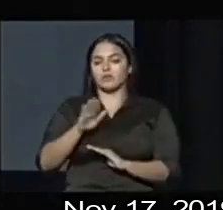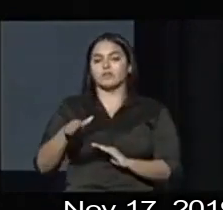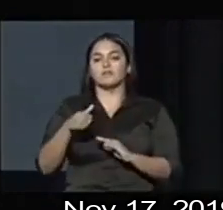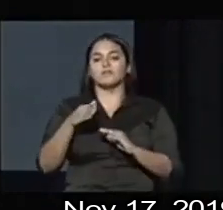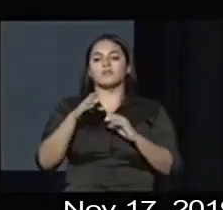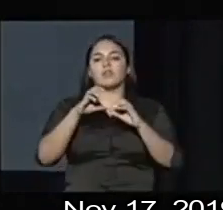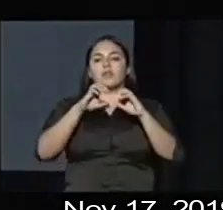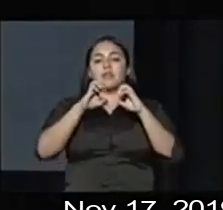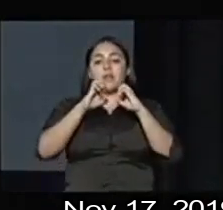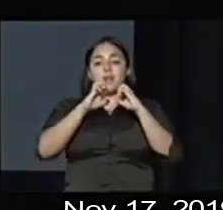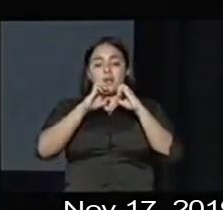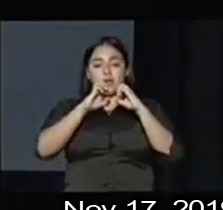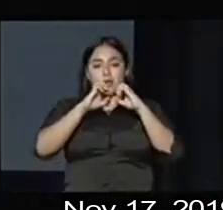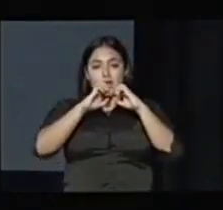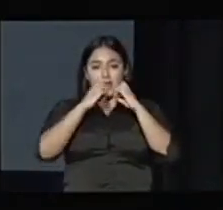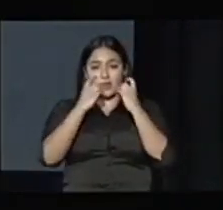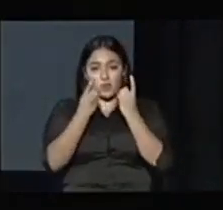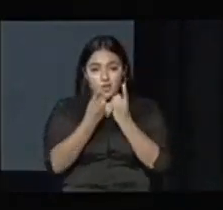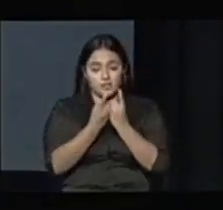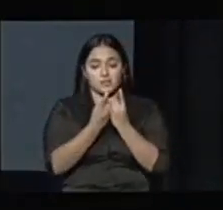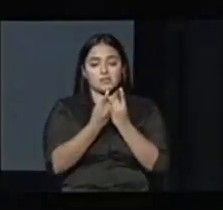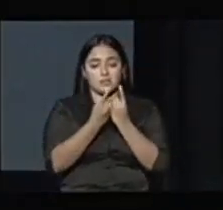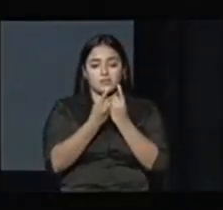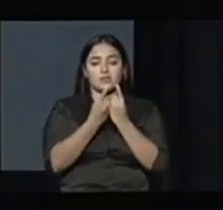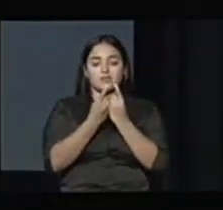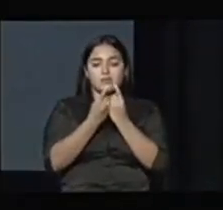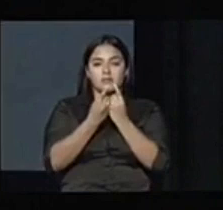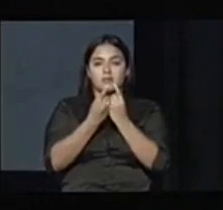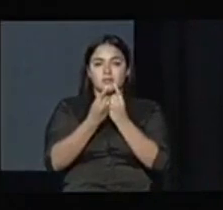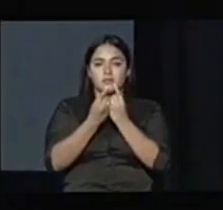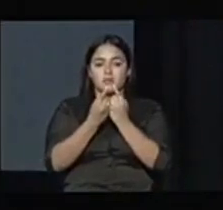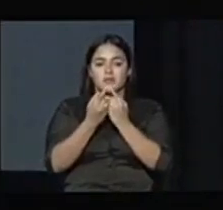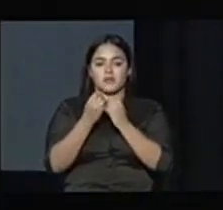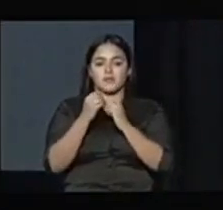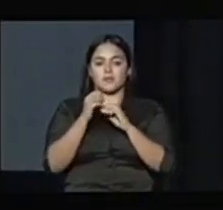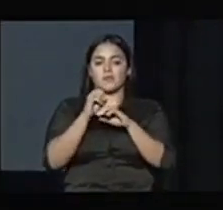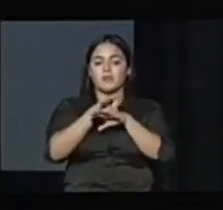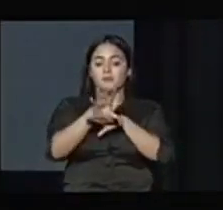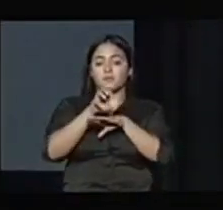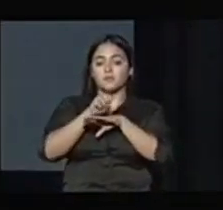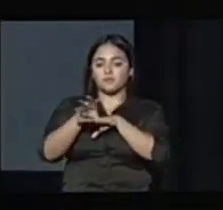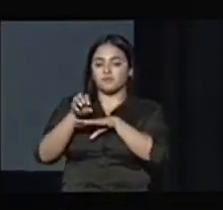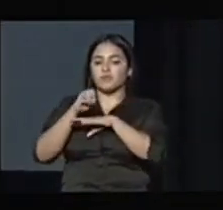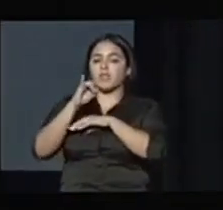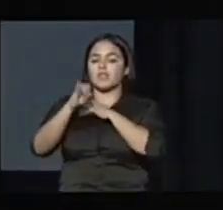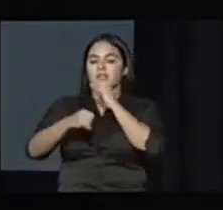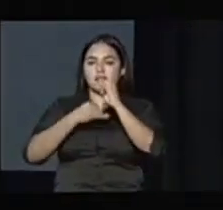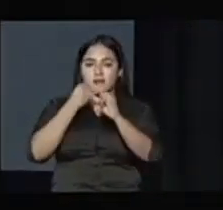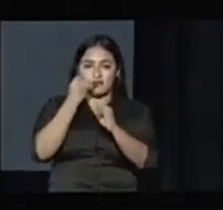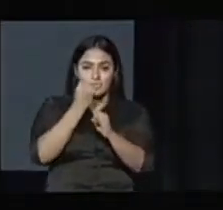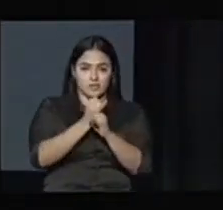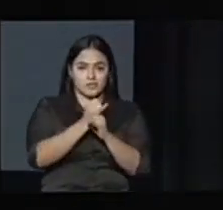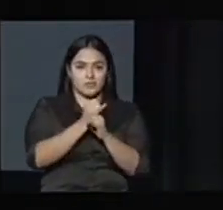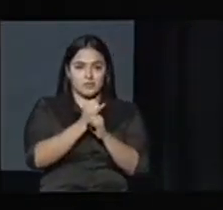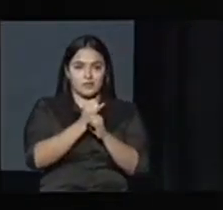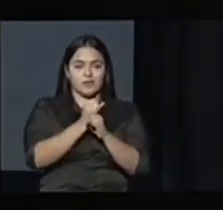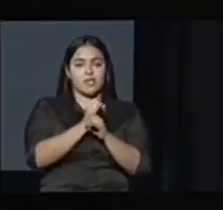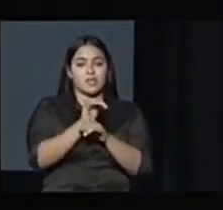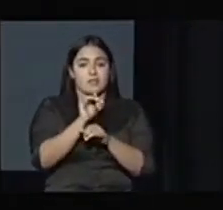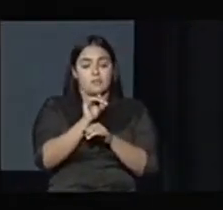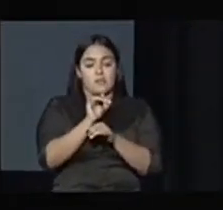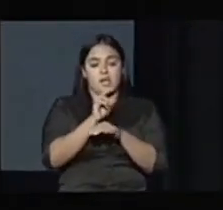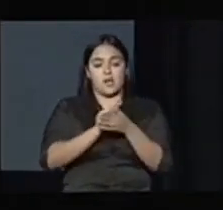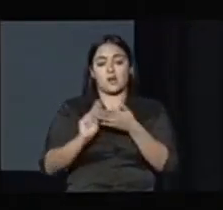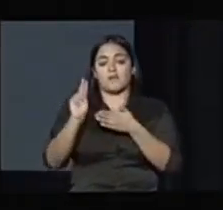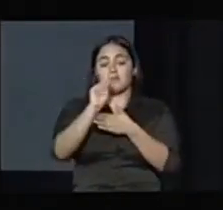es también un área en la que podemos exportar servicios e internacionalizarnos en particular en la Universidad de Puerto Rico